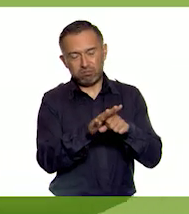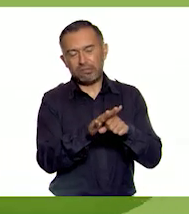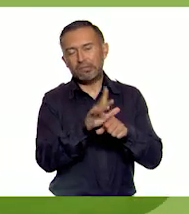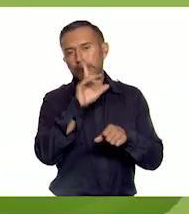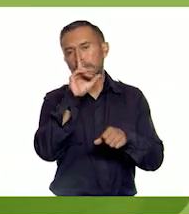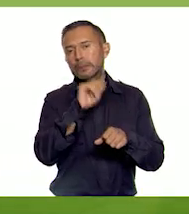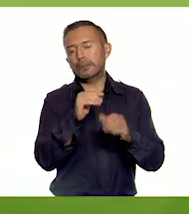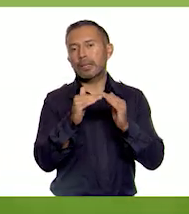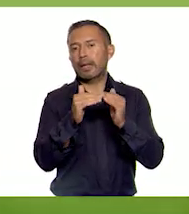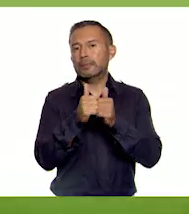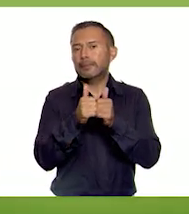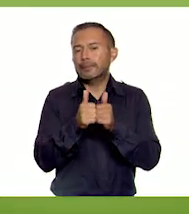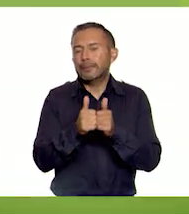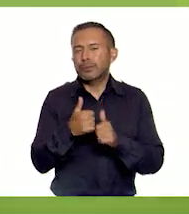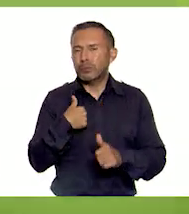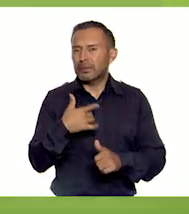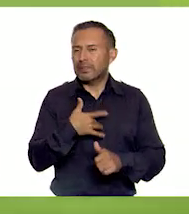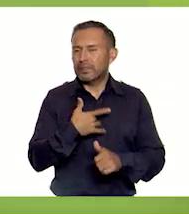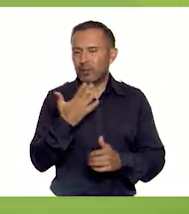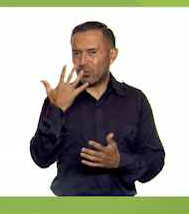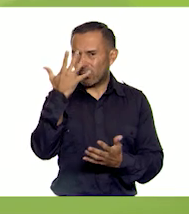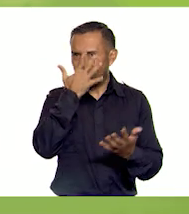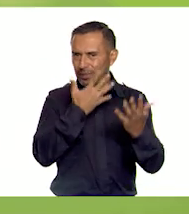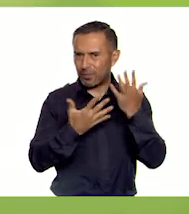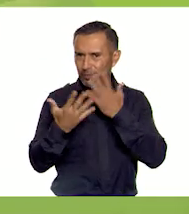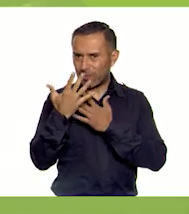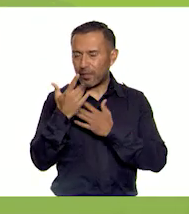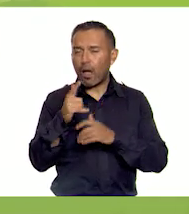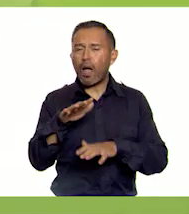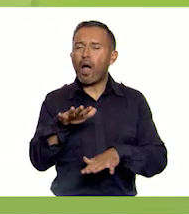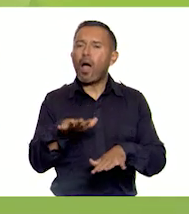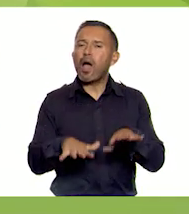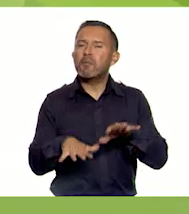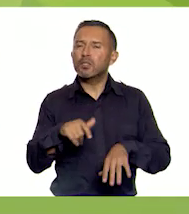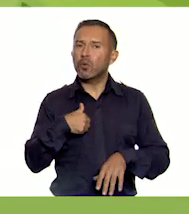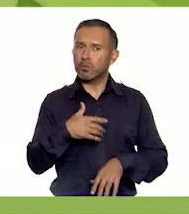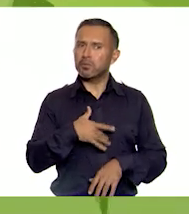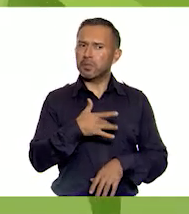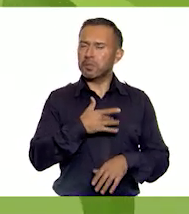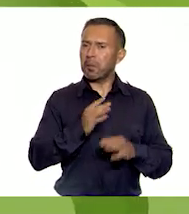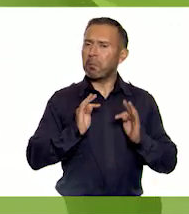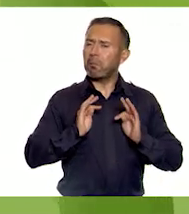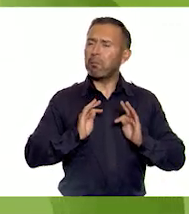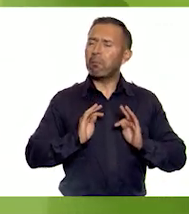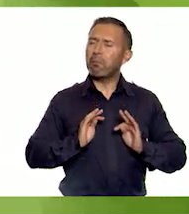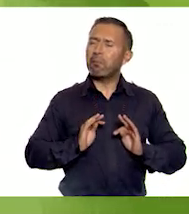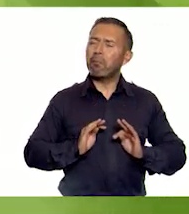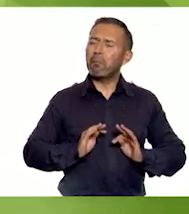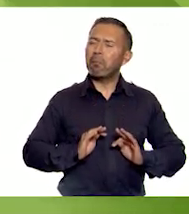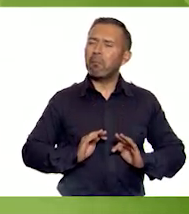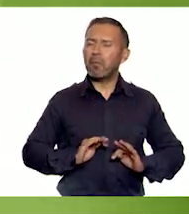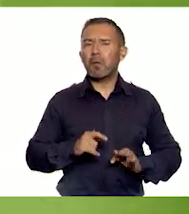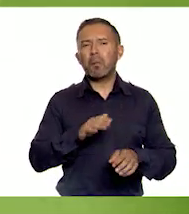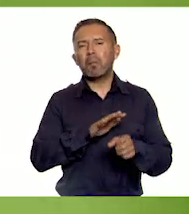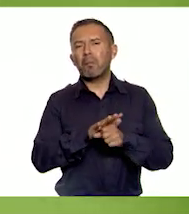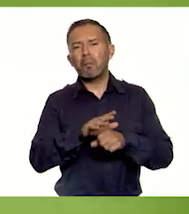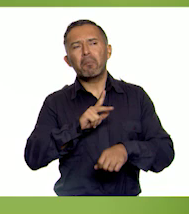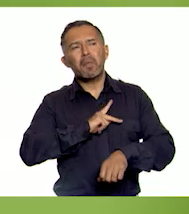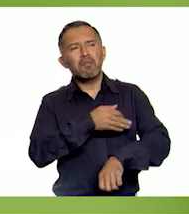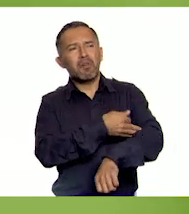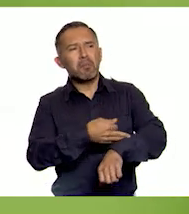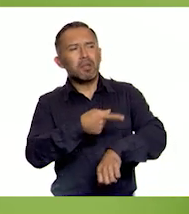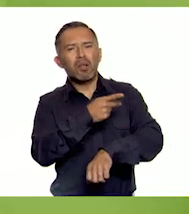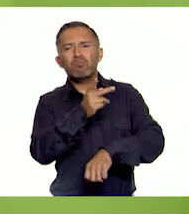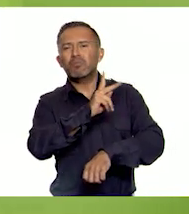muy confundida. Hay días que me siento muy tranquila porque sé que mi familia está bien de salud.